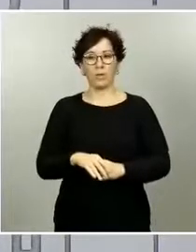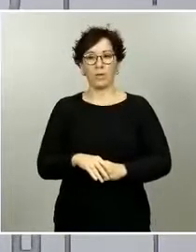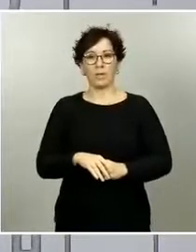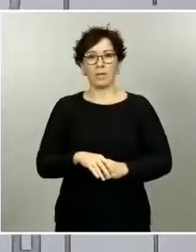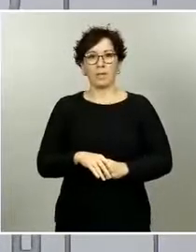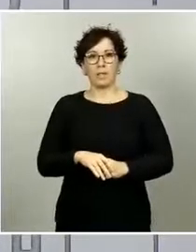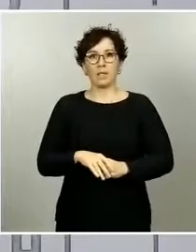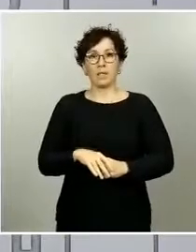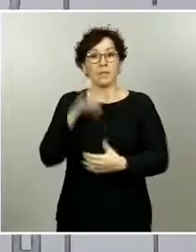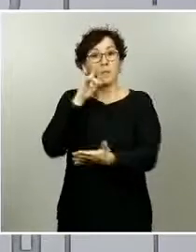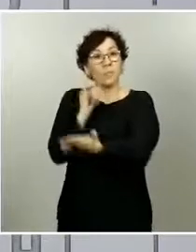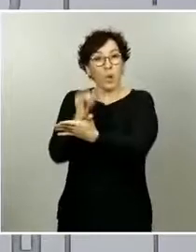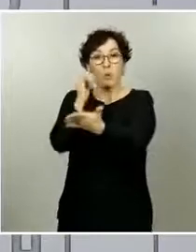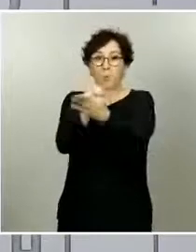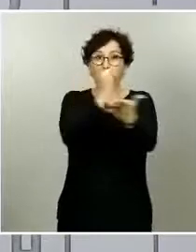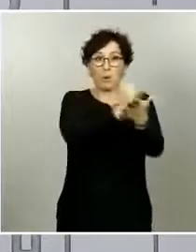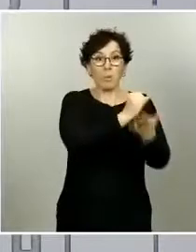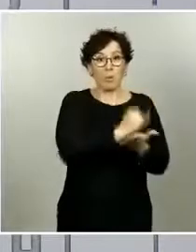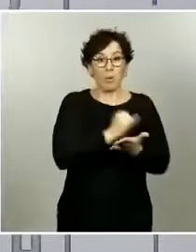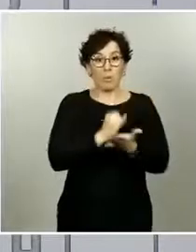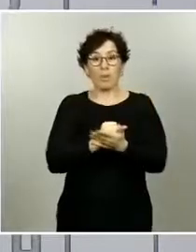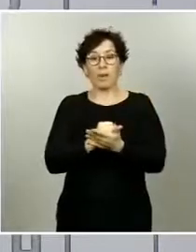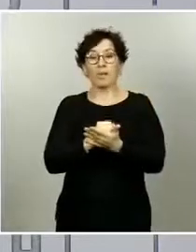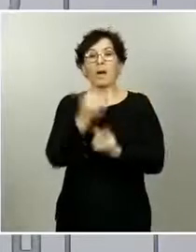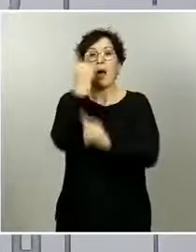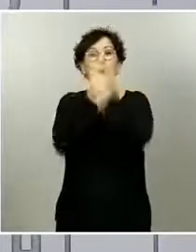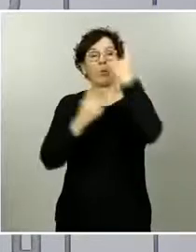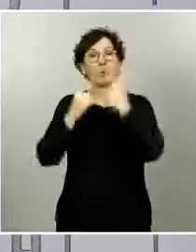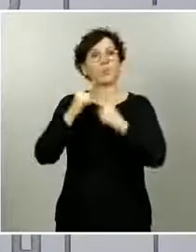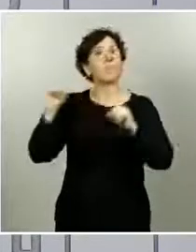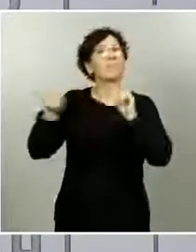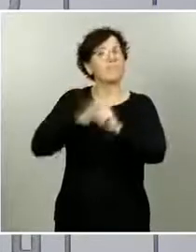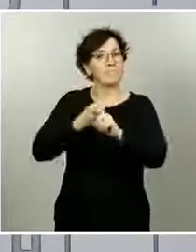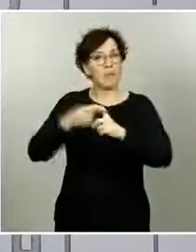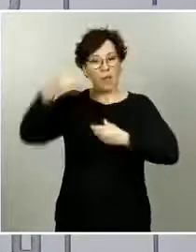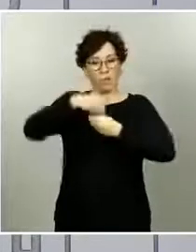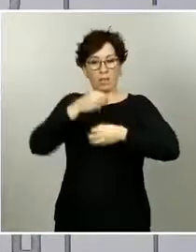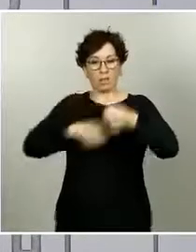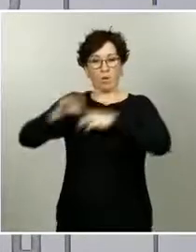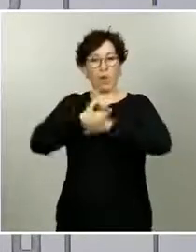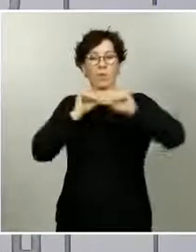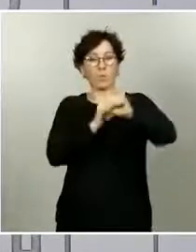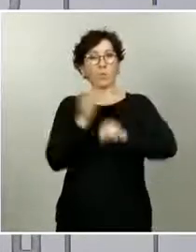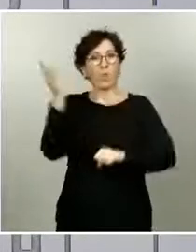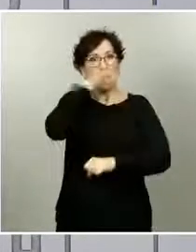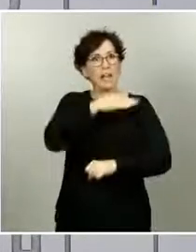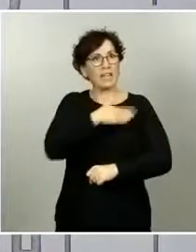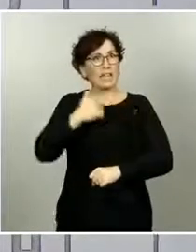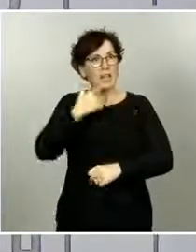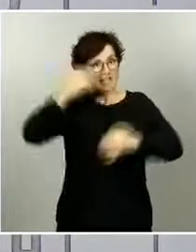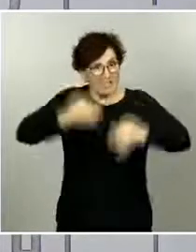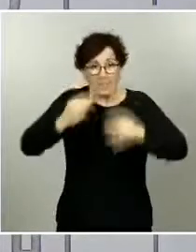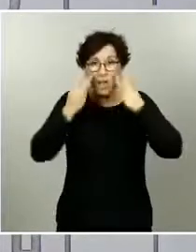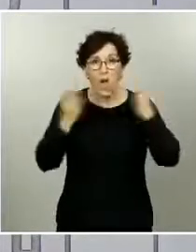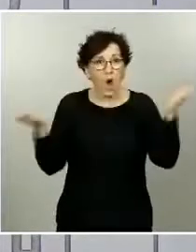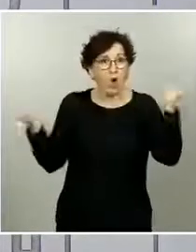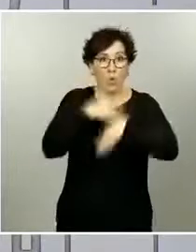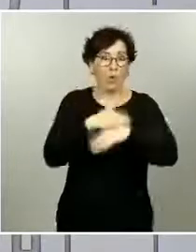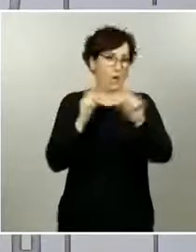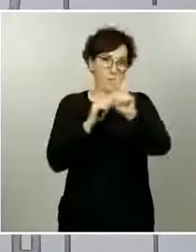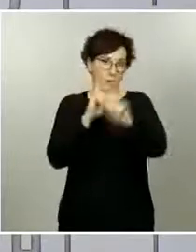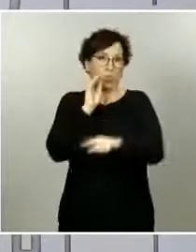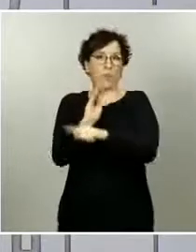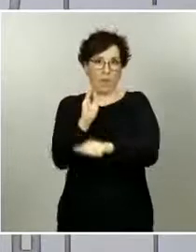definitivos y además el que no se hayan detectado los anticuerpos con esas pruebas que se han hecho hasta ahora tampoco implica que